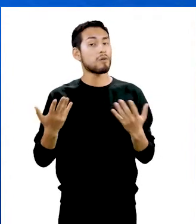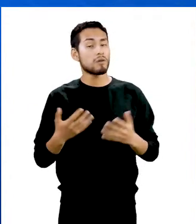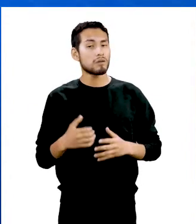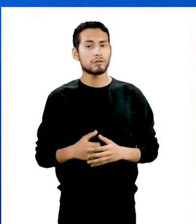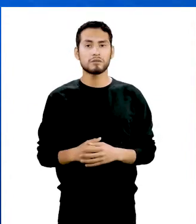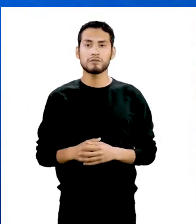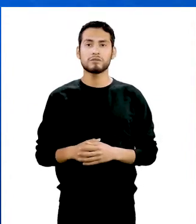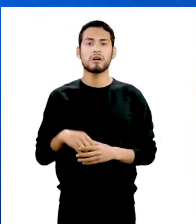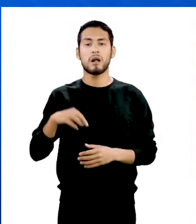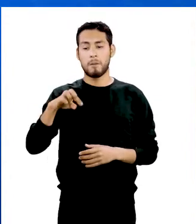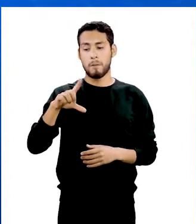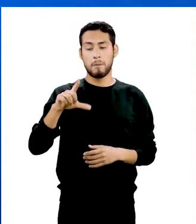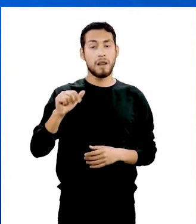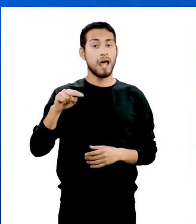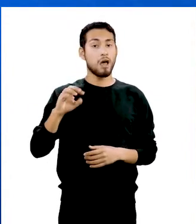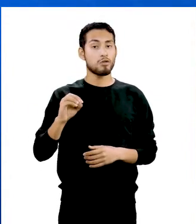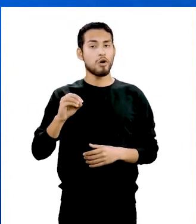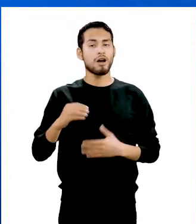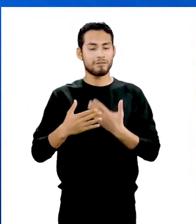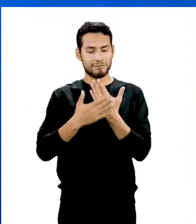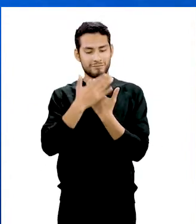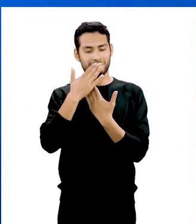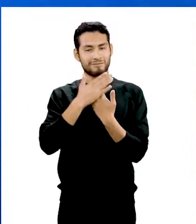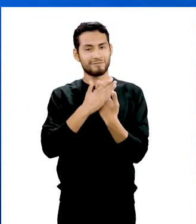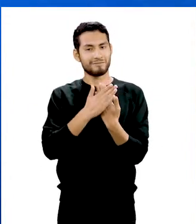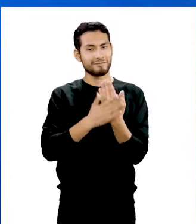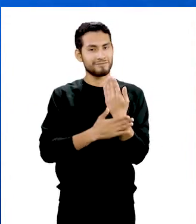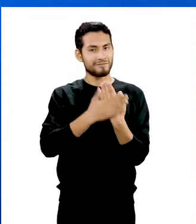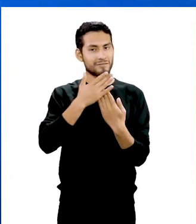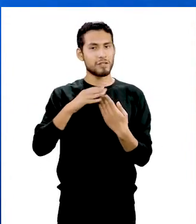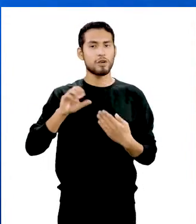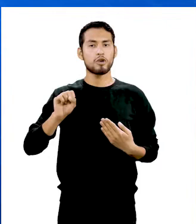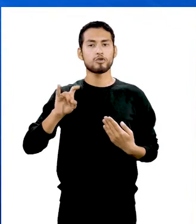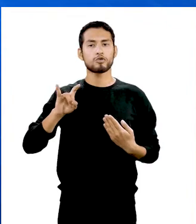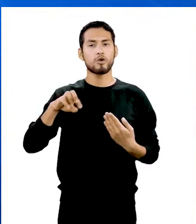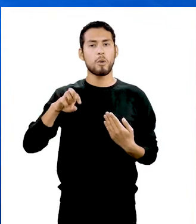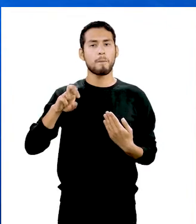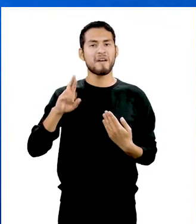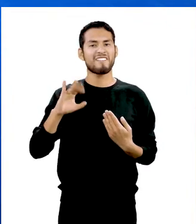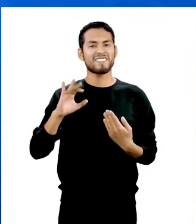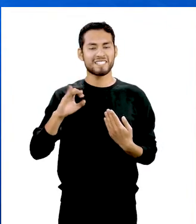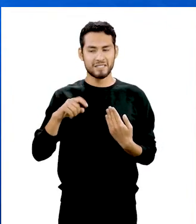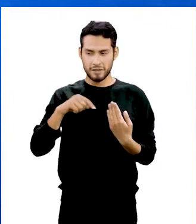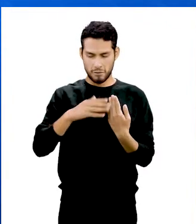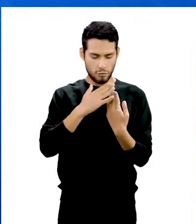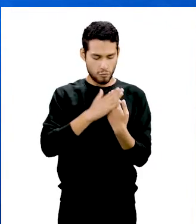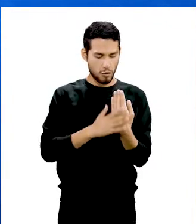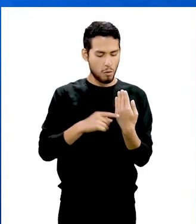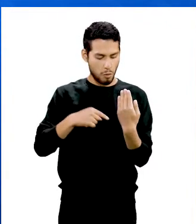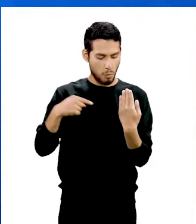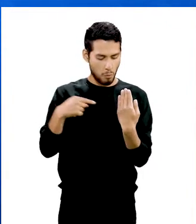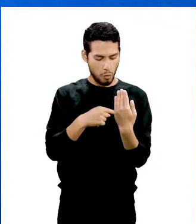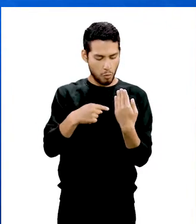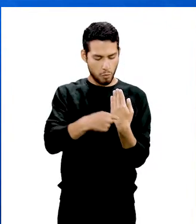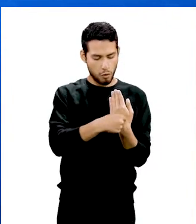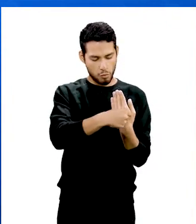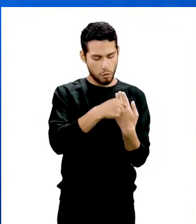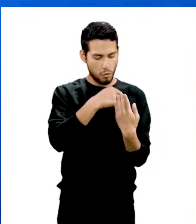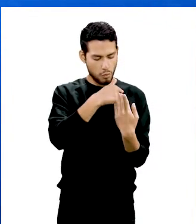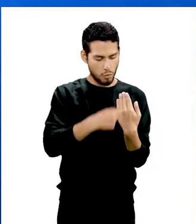llegamos al plano. Que es la superficie donde se pueden trazar puntos y rectas.